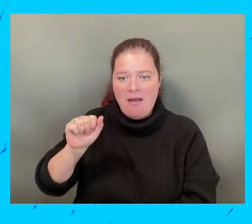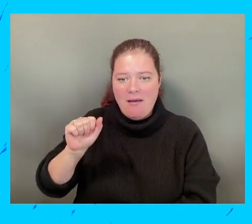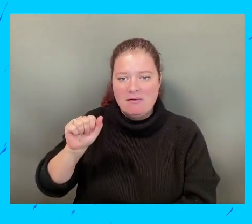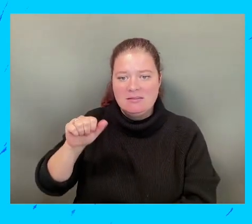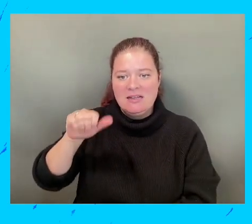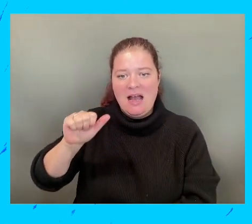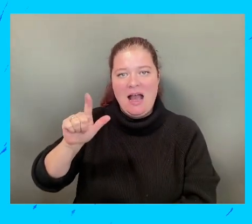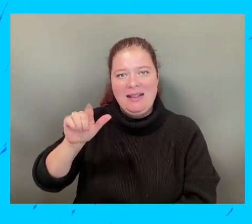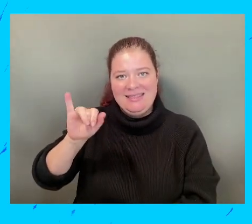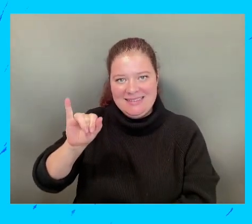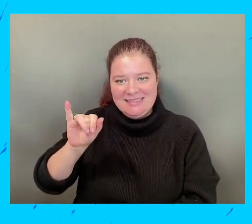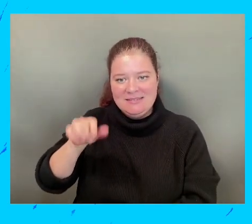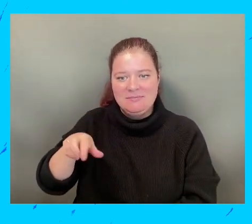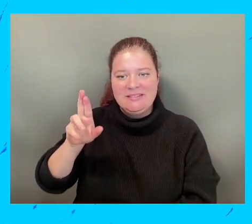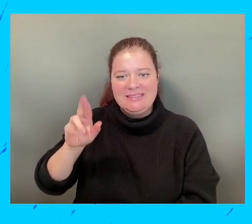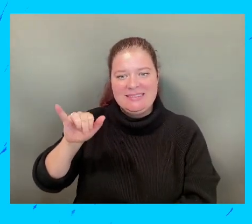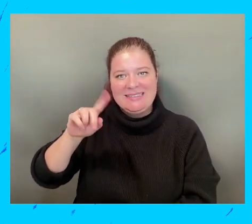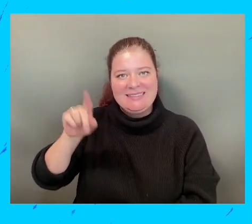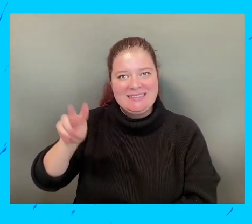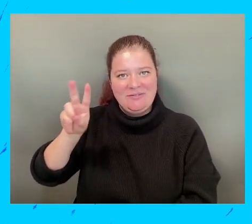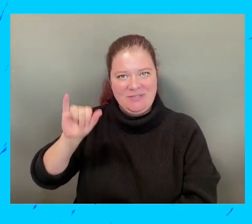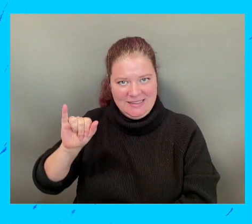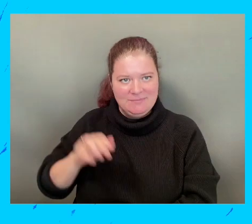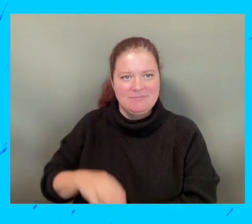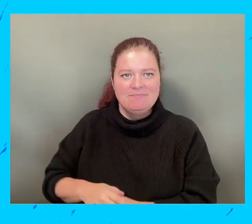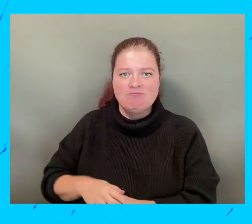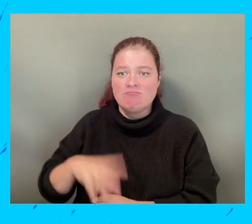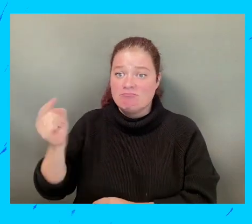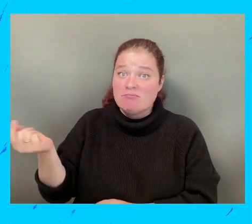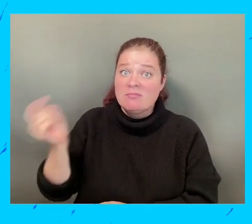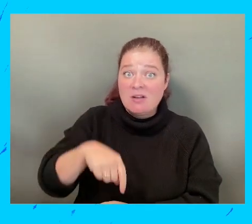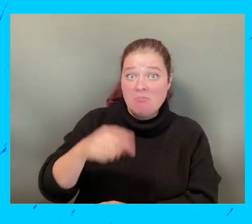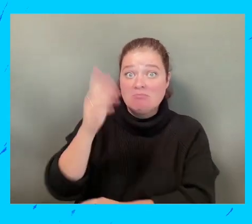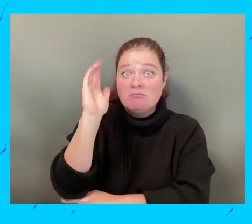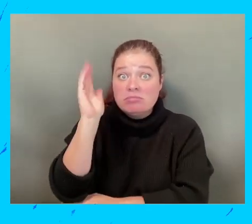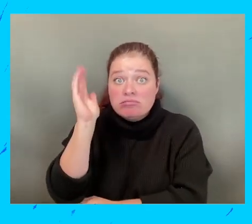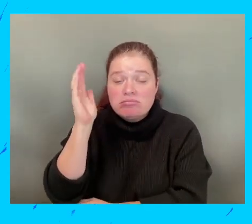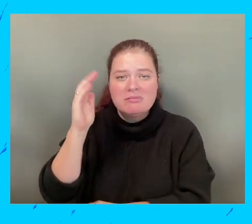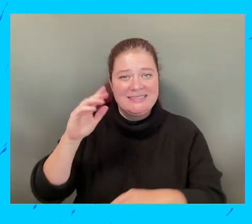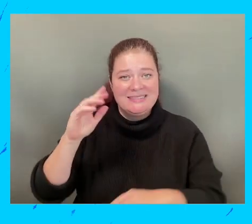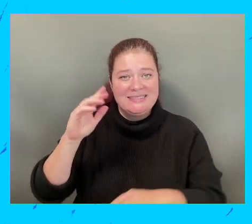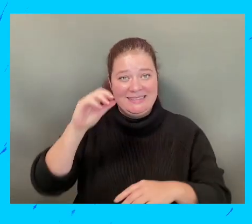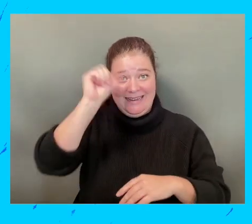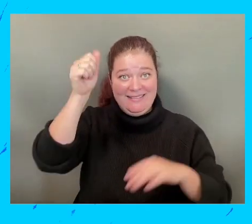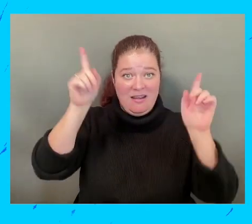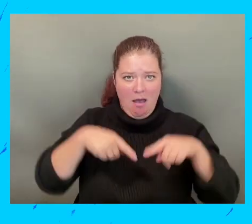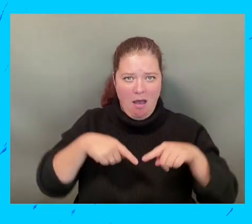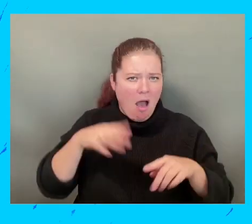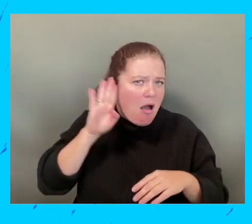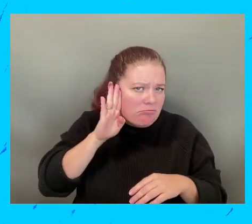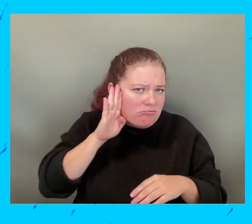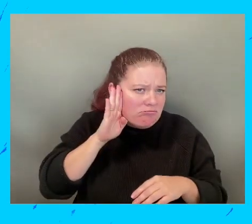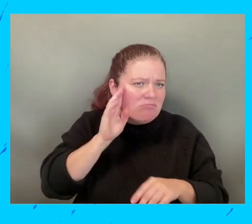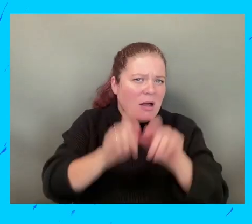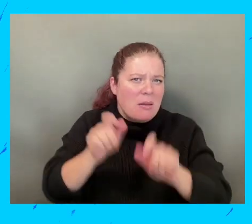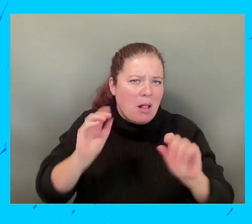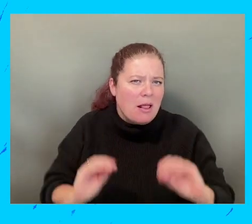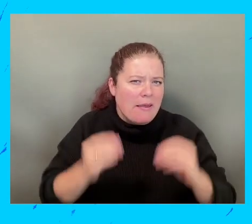Zoya del Ministerio de Salud y educación para